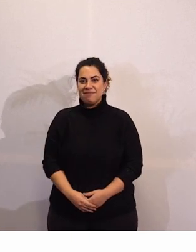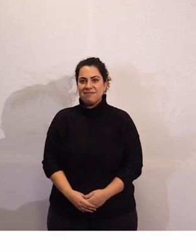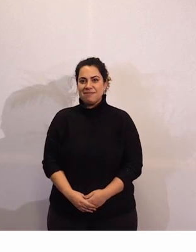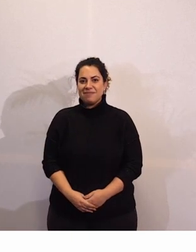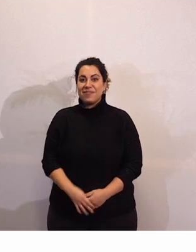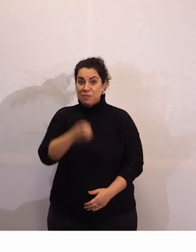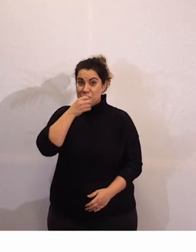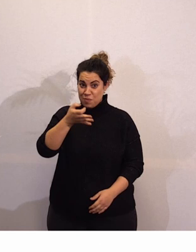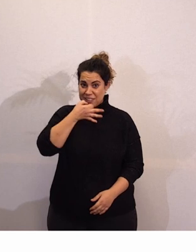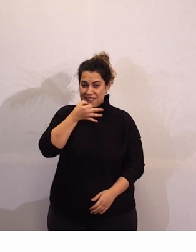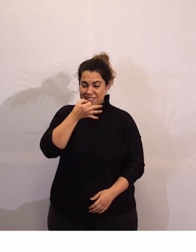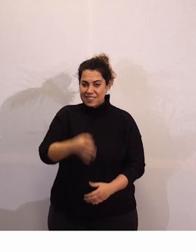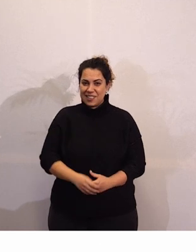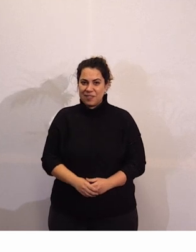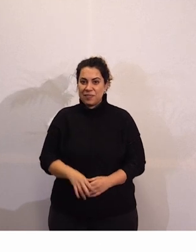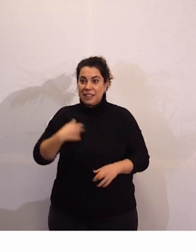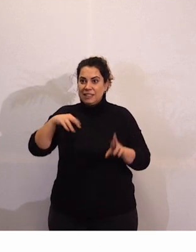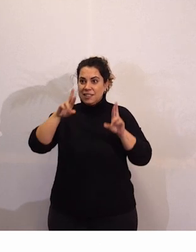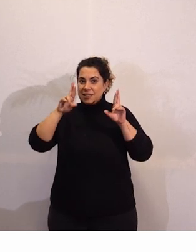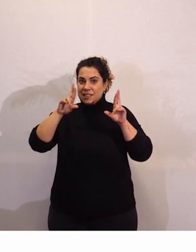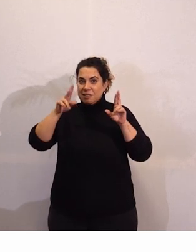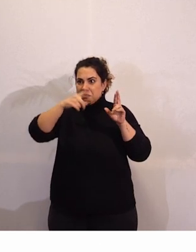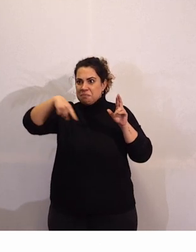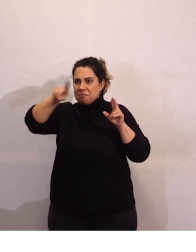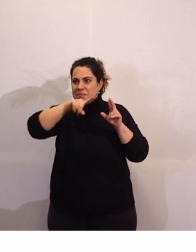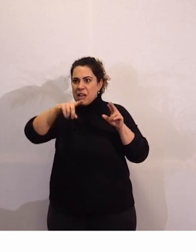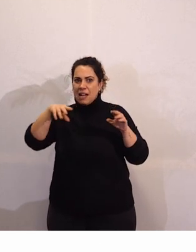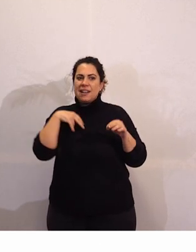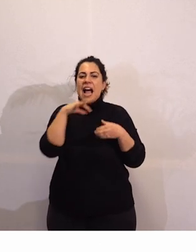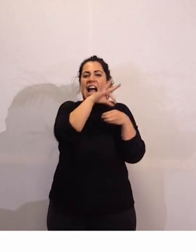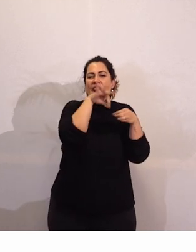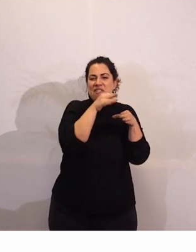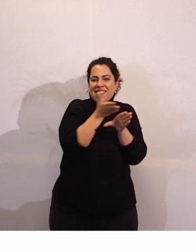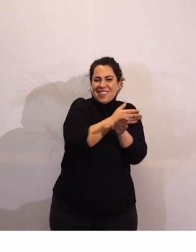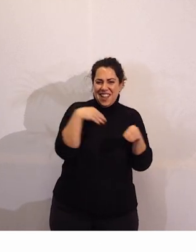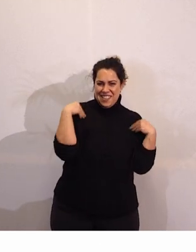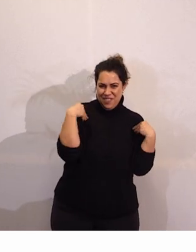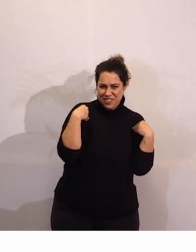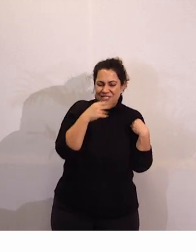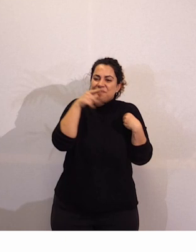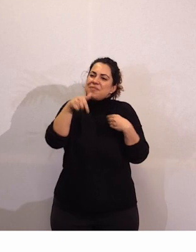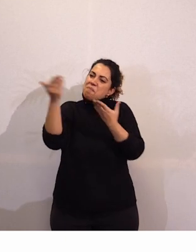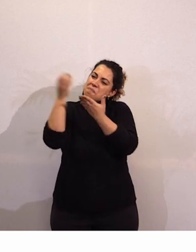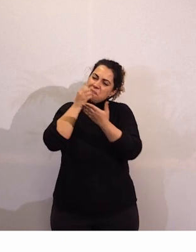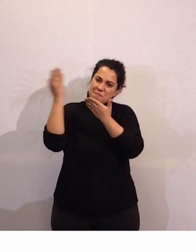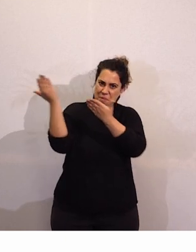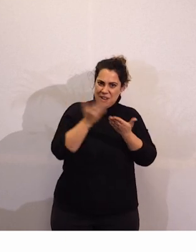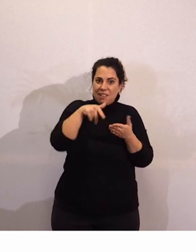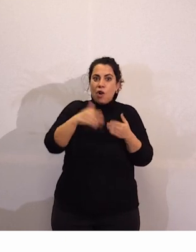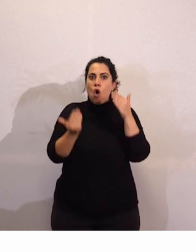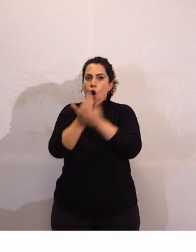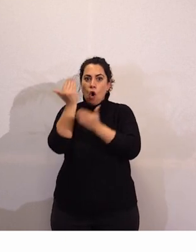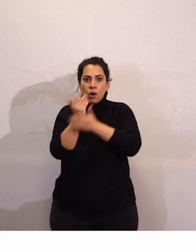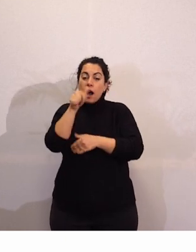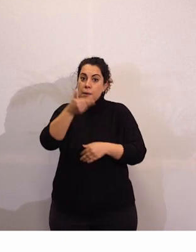Buenas tardes. Esperamos que hayáis disfrutado del café. Os damos la bienvenida a esta jornada